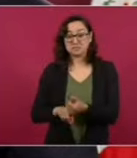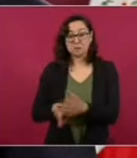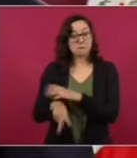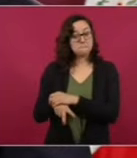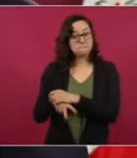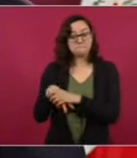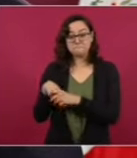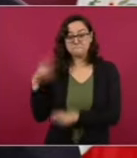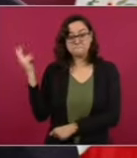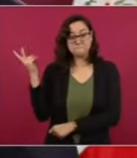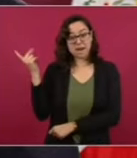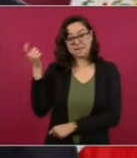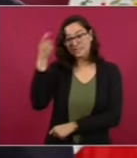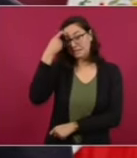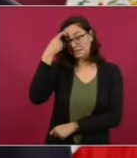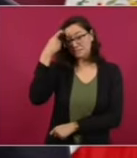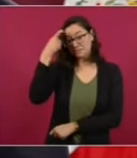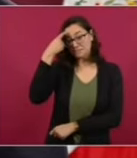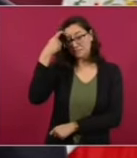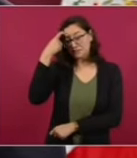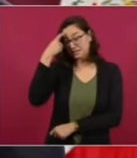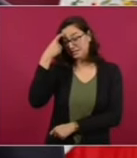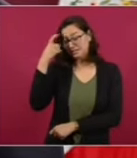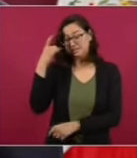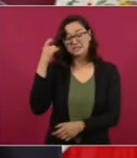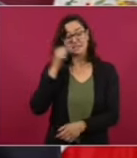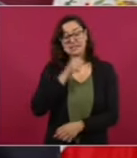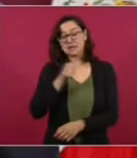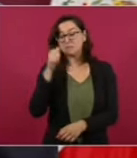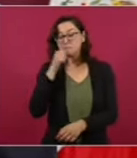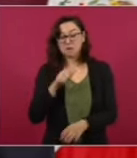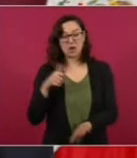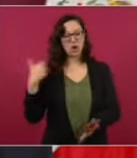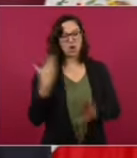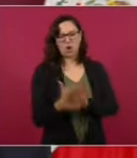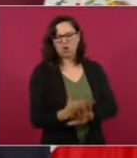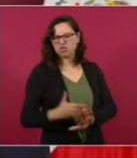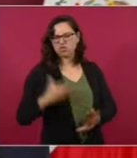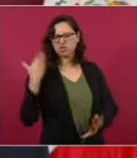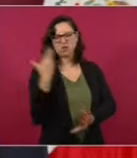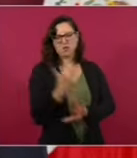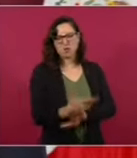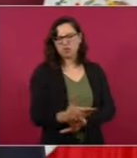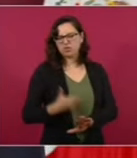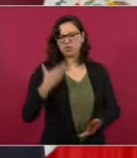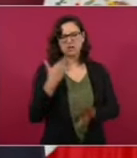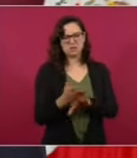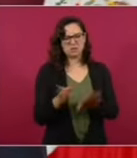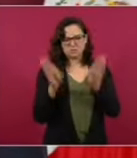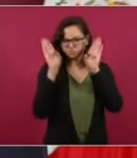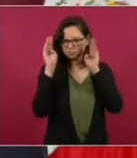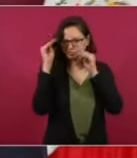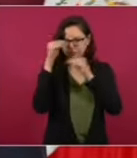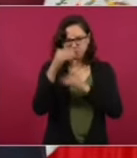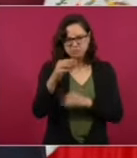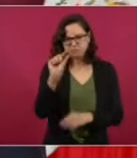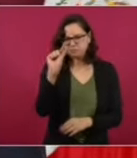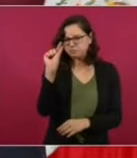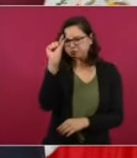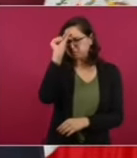una mentalidad reaccionaria, conservadora, retrógrada,